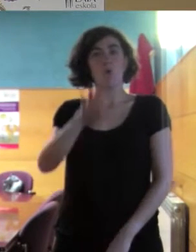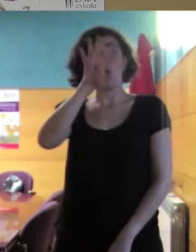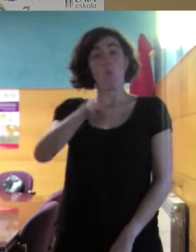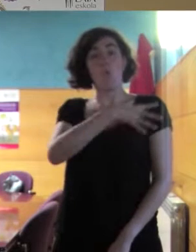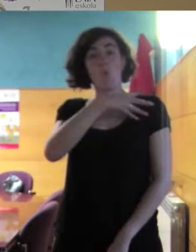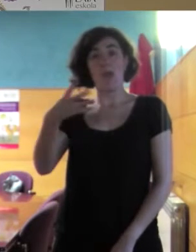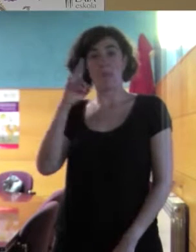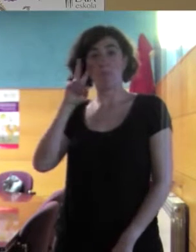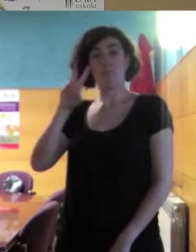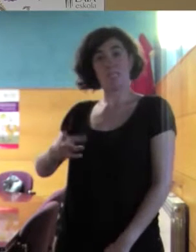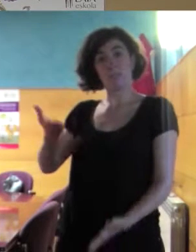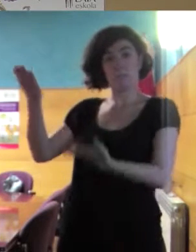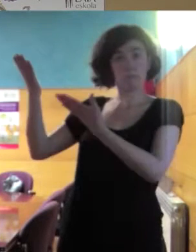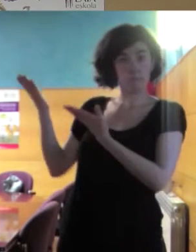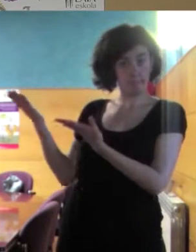porque fijaos,